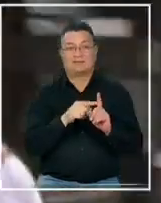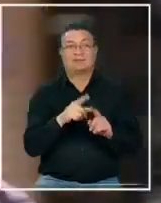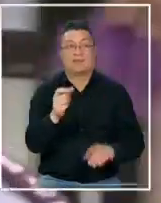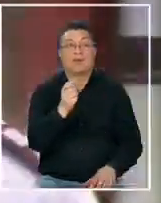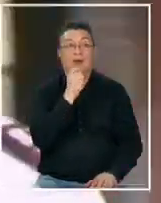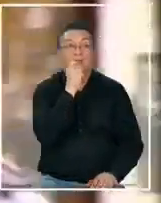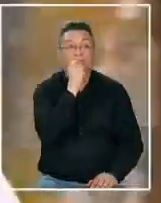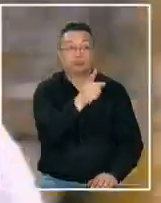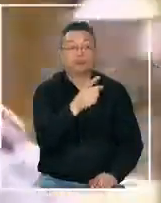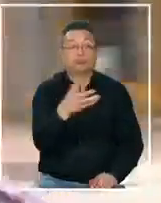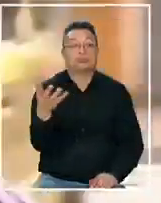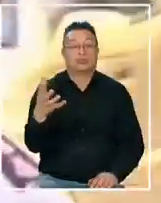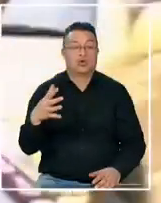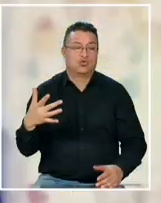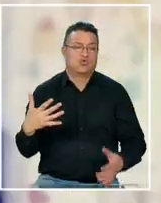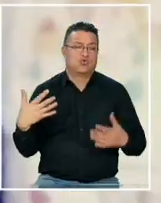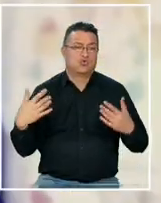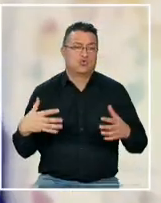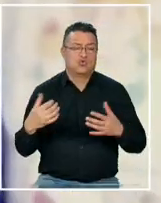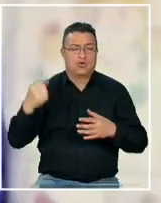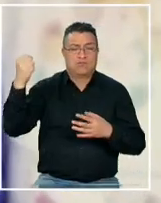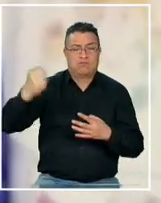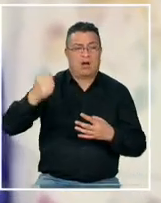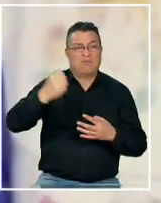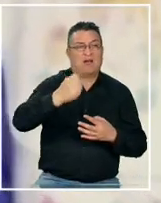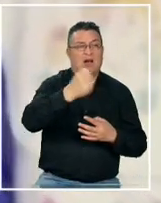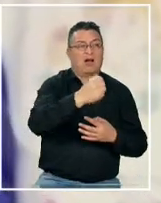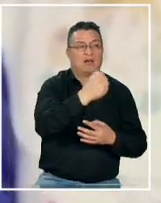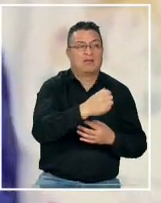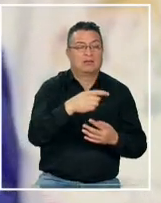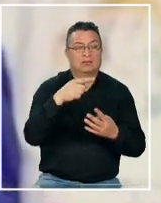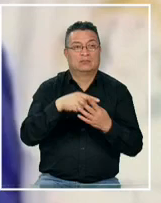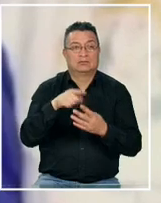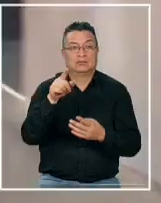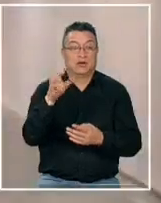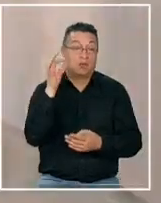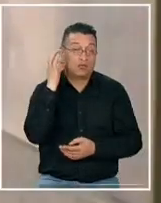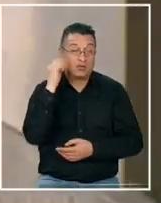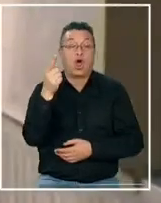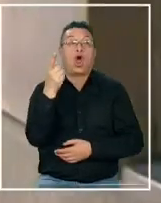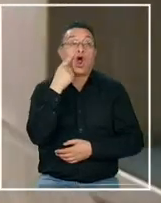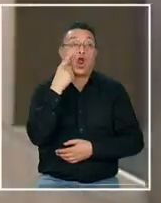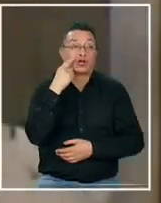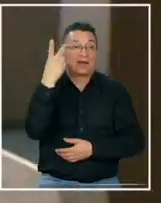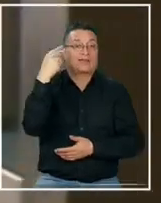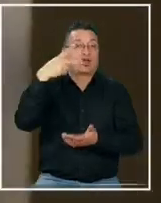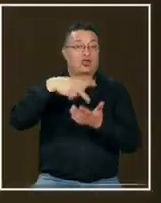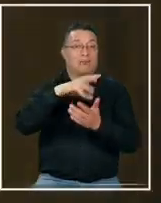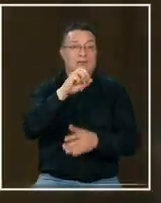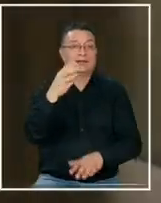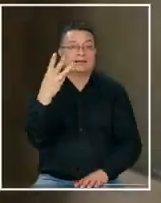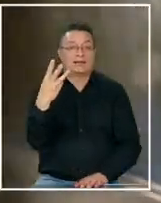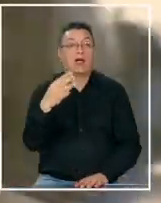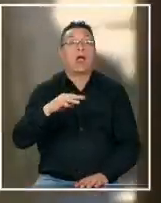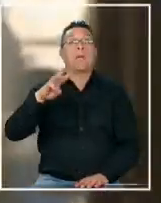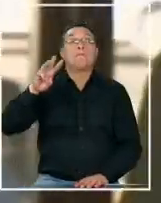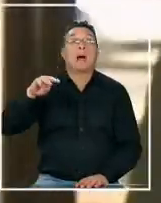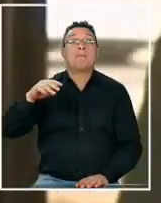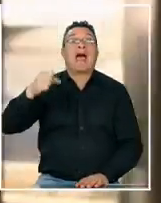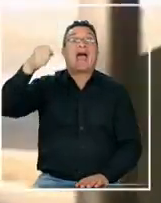acusada de cometer una horrenda cadena de homicidios Kathleen Fulvick se hizo conocida en 2003 como la madre